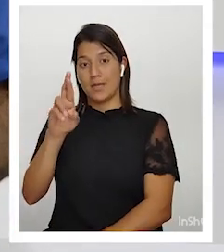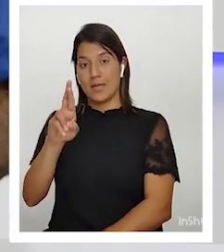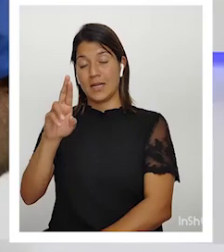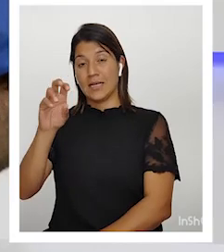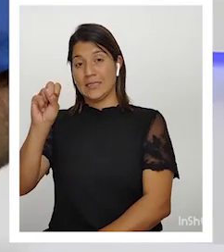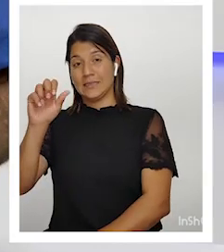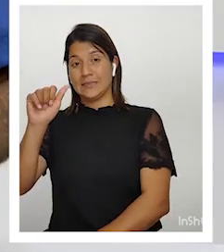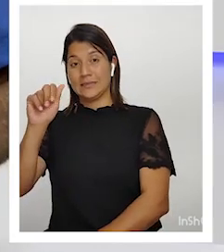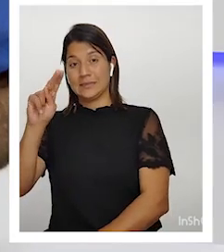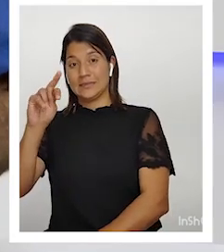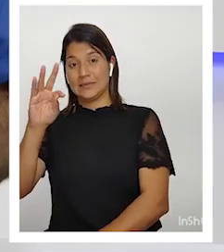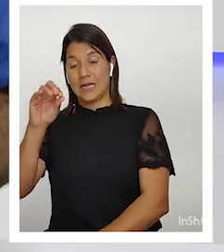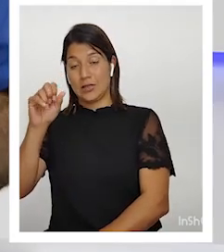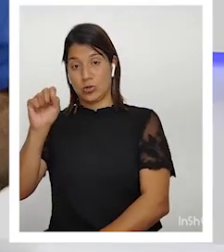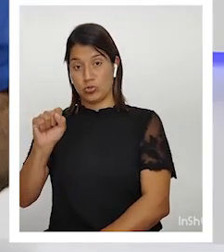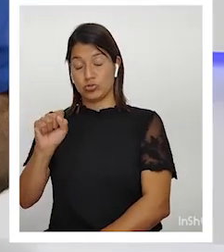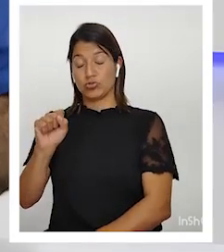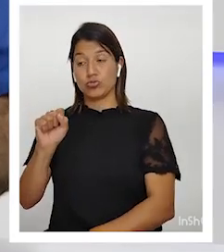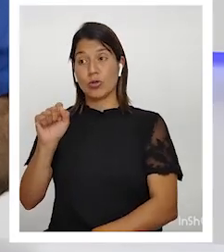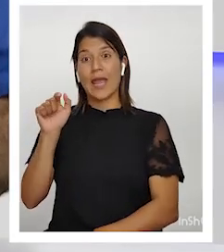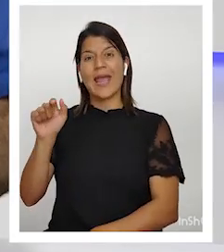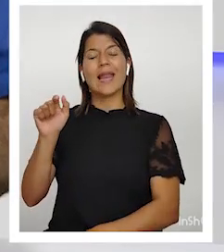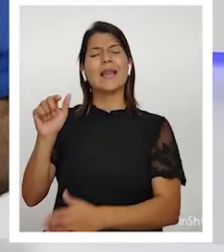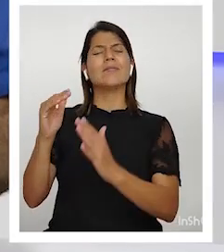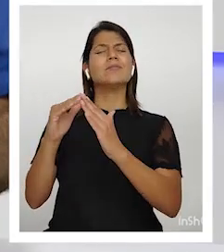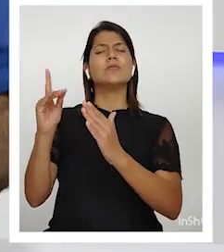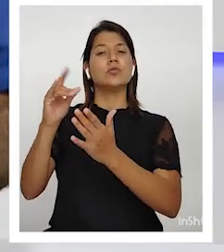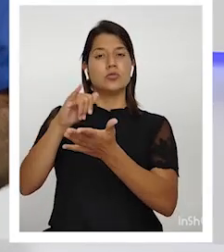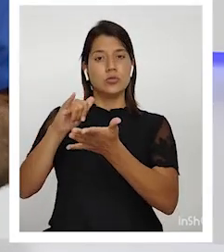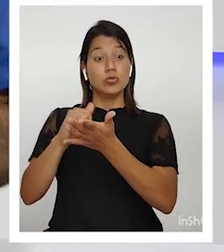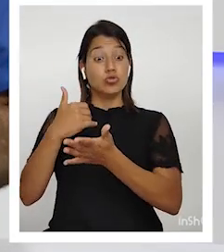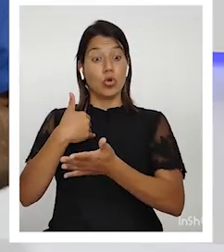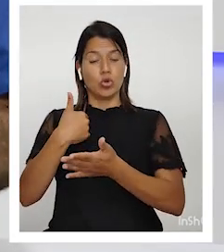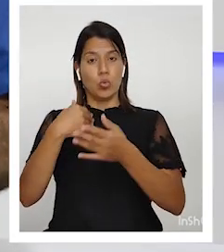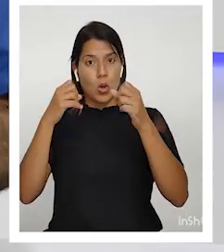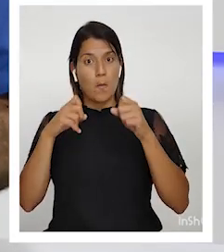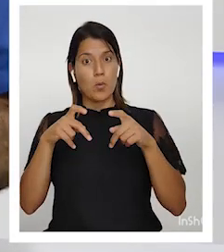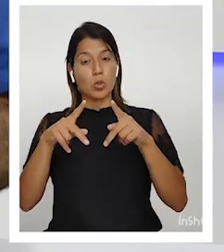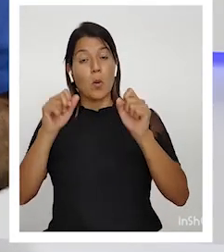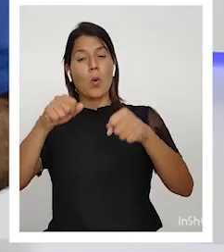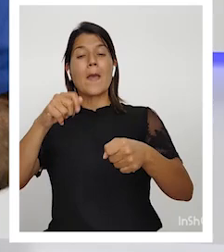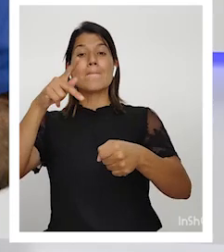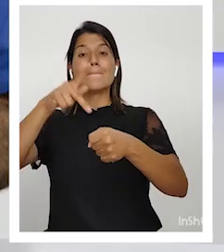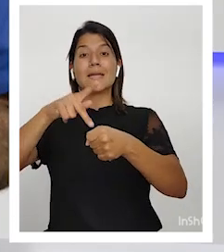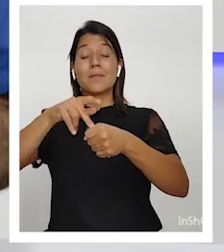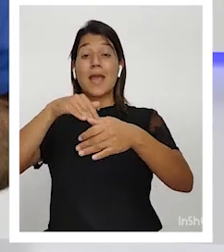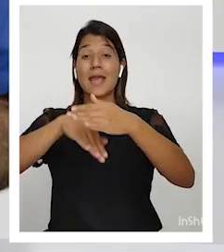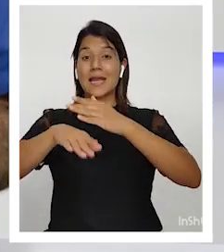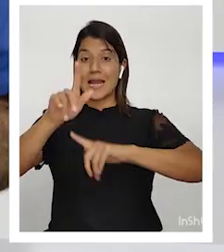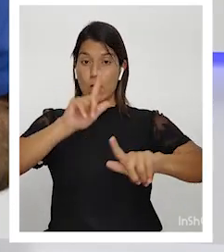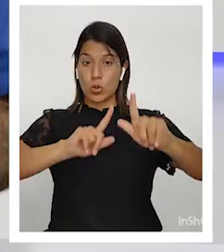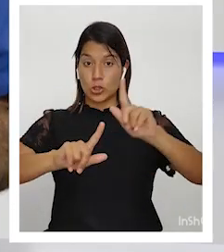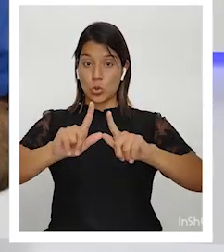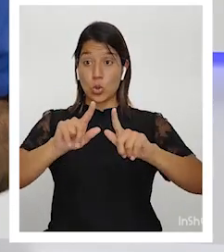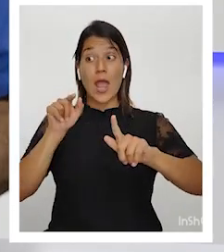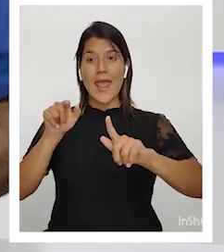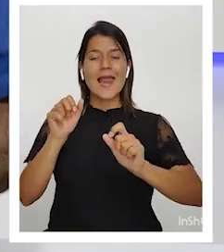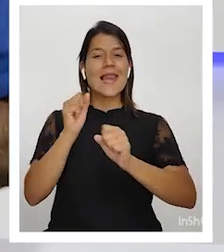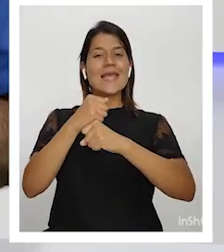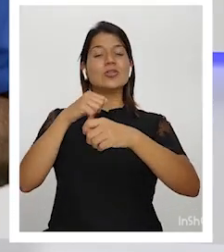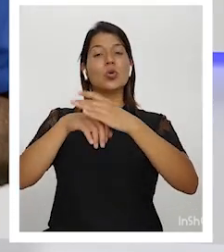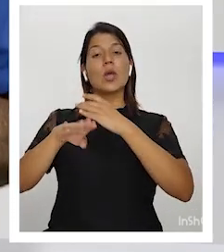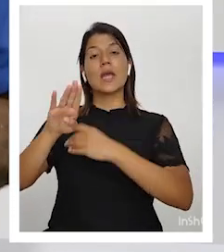Y él desarrolló ello. Tuve la oportunidad de participar en un laboratorio organizacional que él hizo en